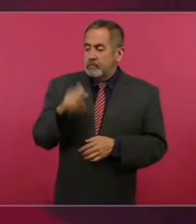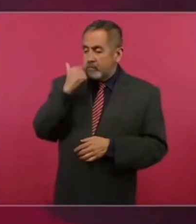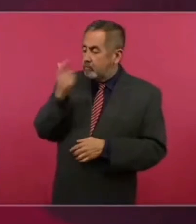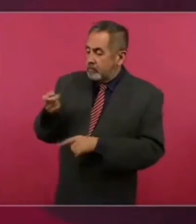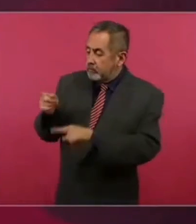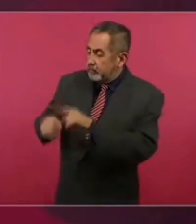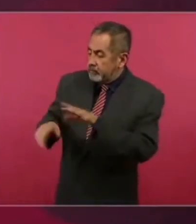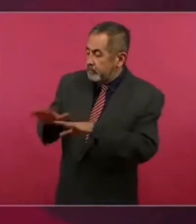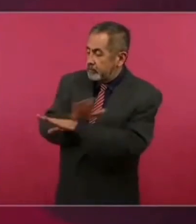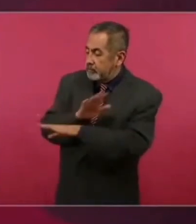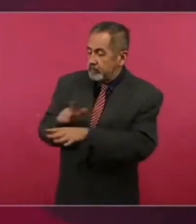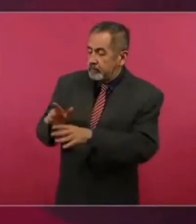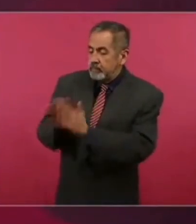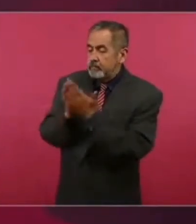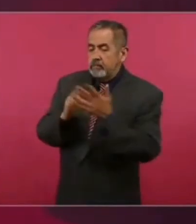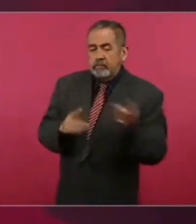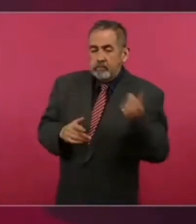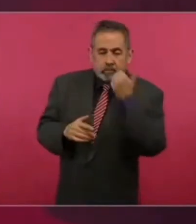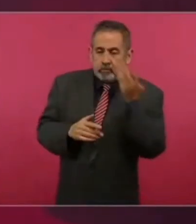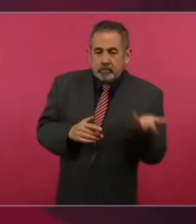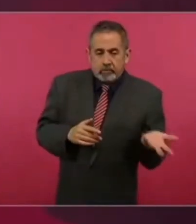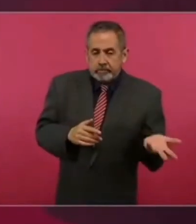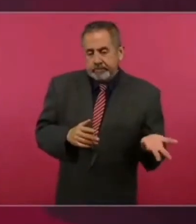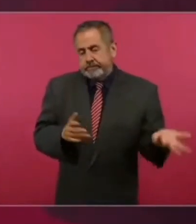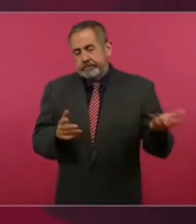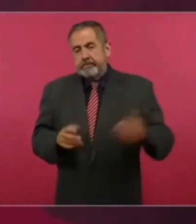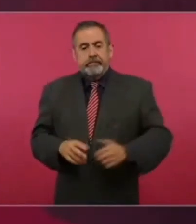contenidos de los libros de texto. Pues no.